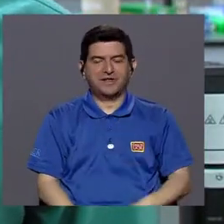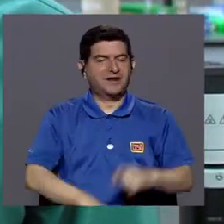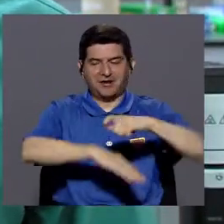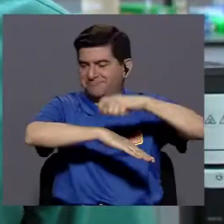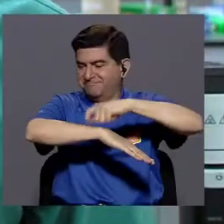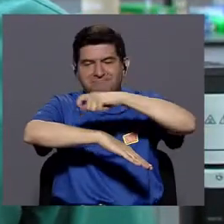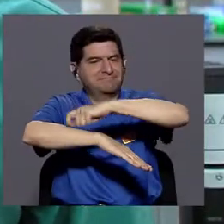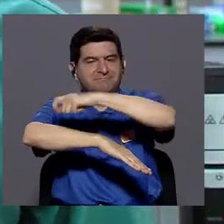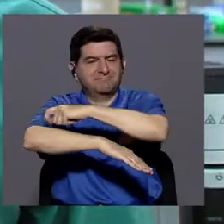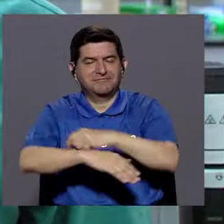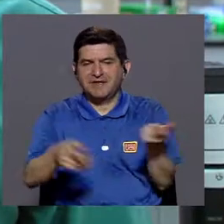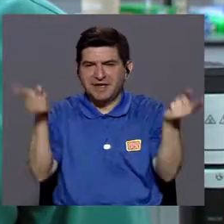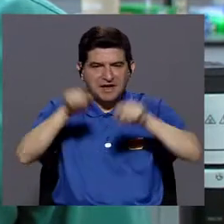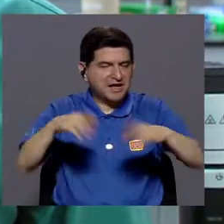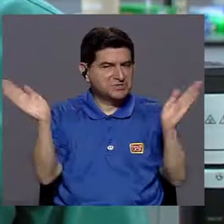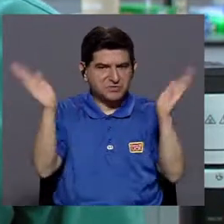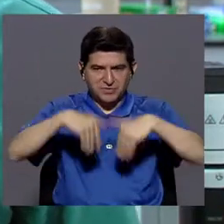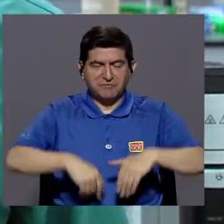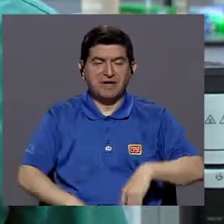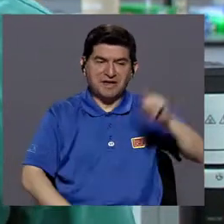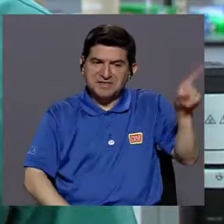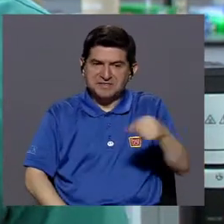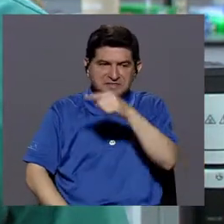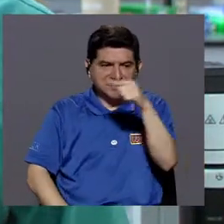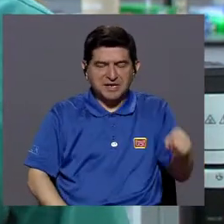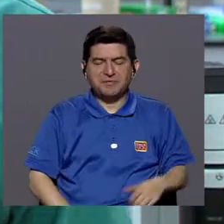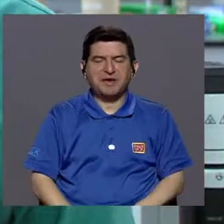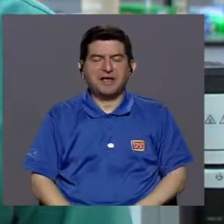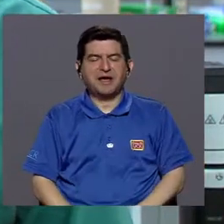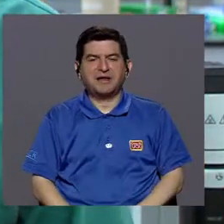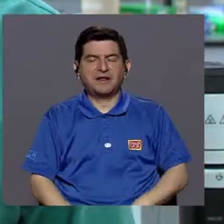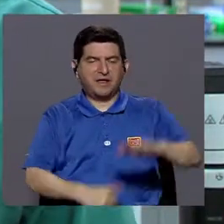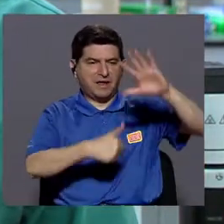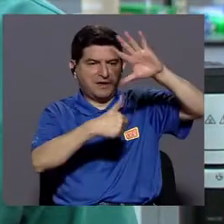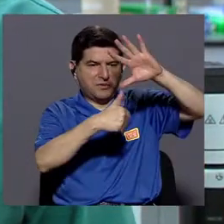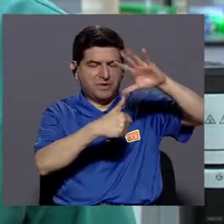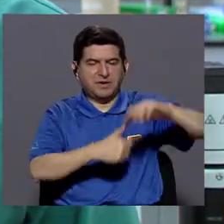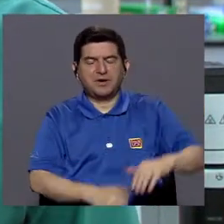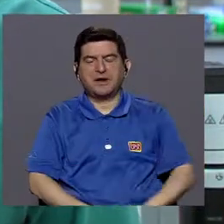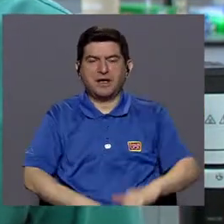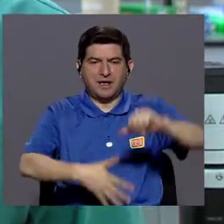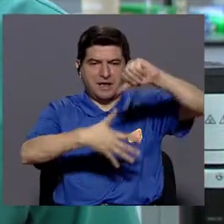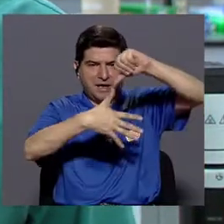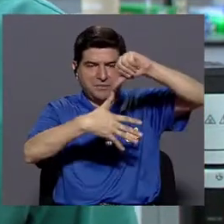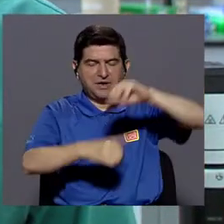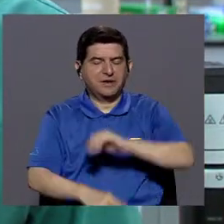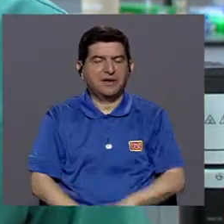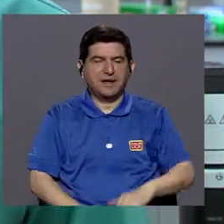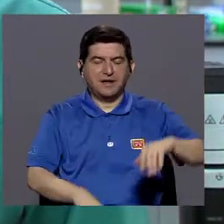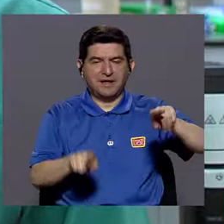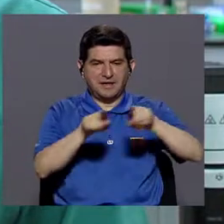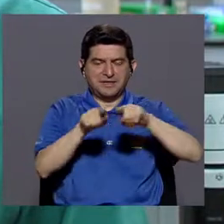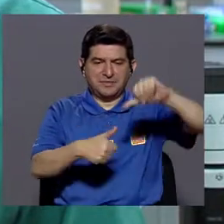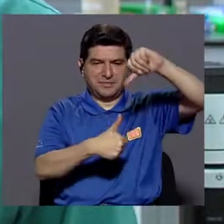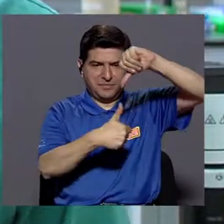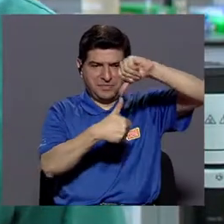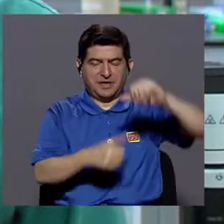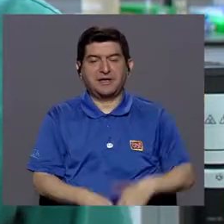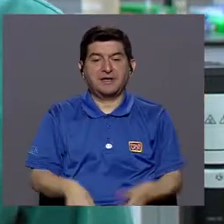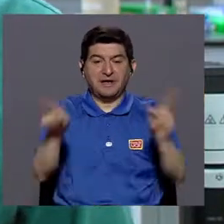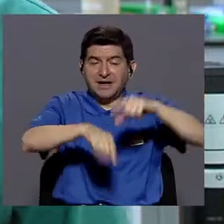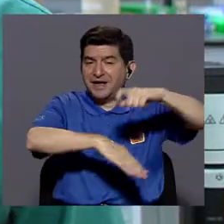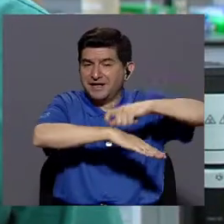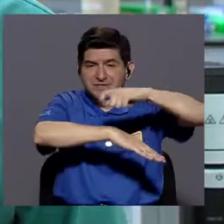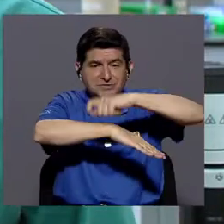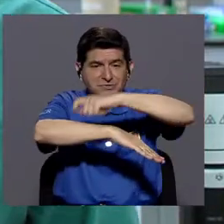no había sarampión, ¿verdad? Ya no habían casos de sarampión. Se había eliminado de América del Norte, América del Sur y América Central. No teníamos casos de sarampión.